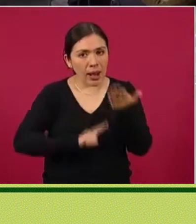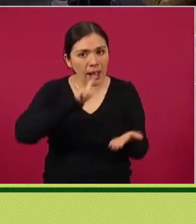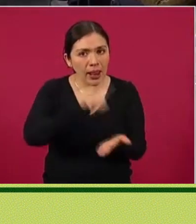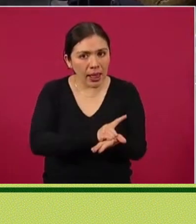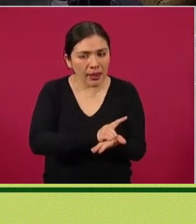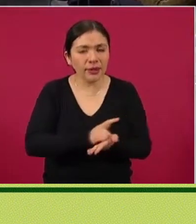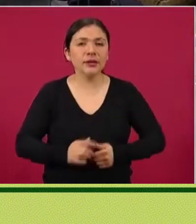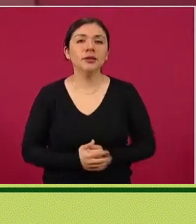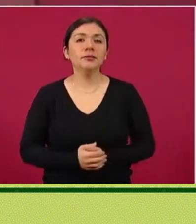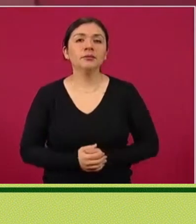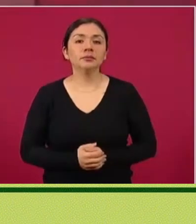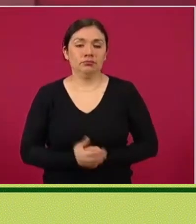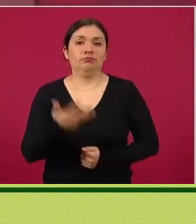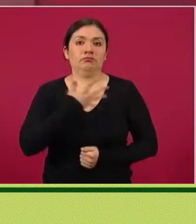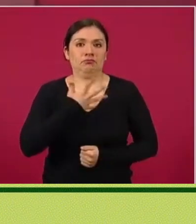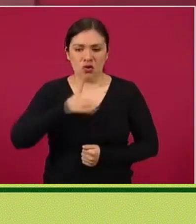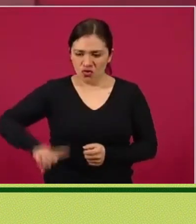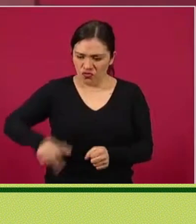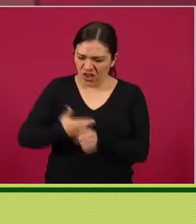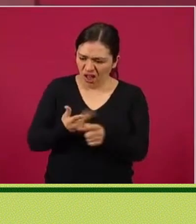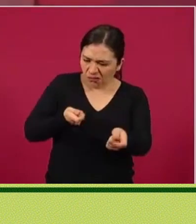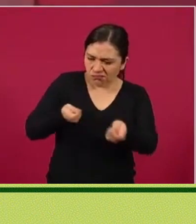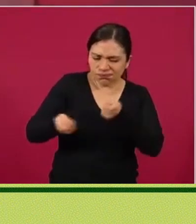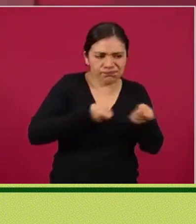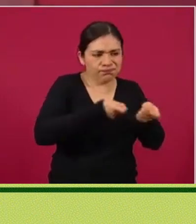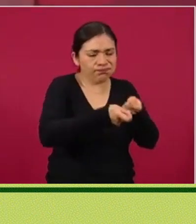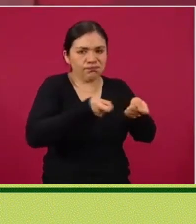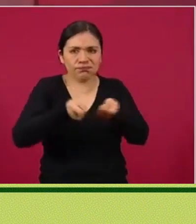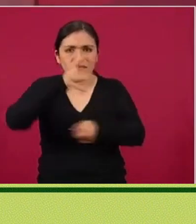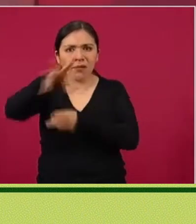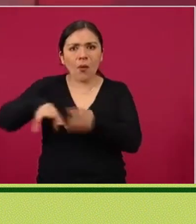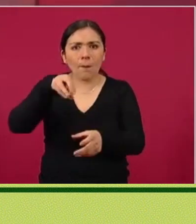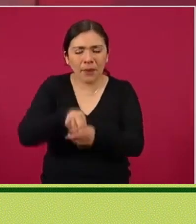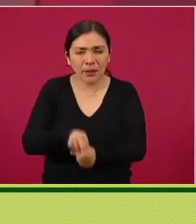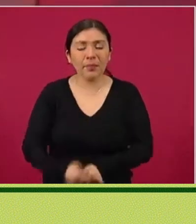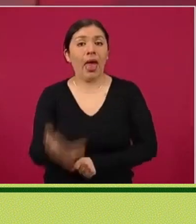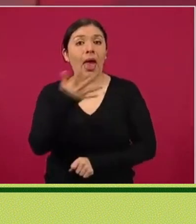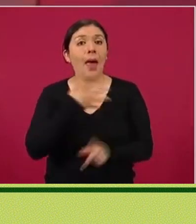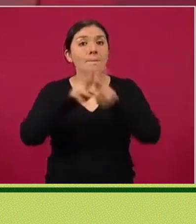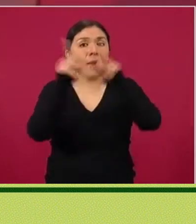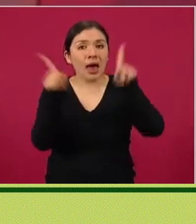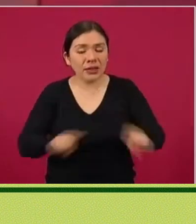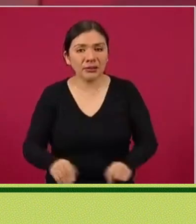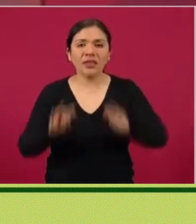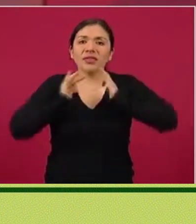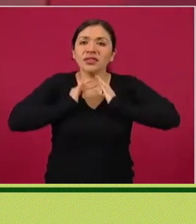hay gobernabilidad, hay paz, hay tranquilidad,